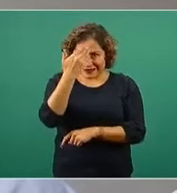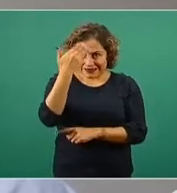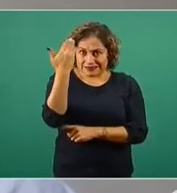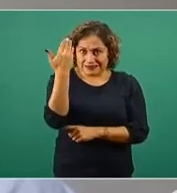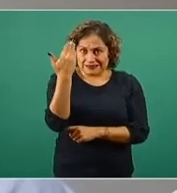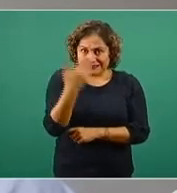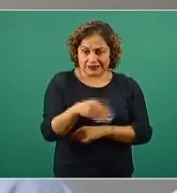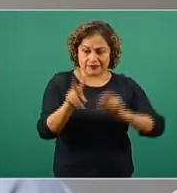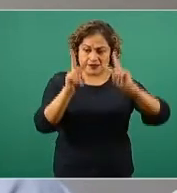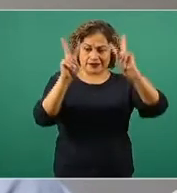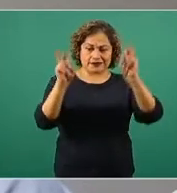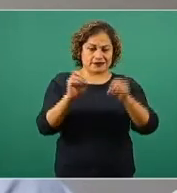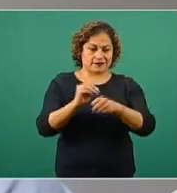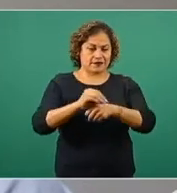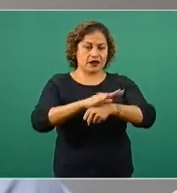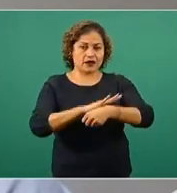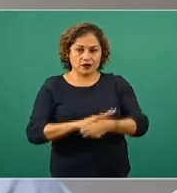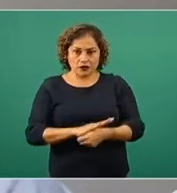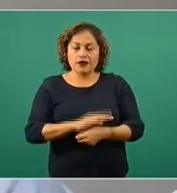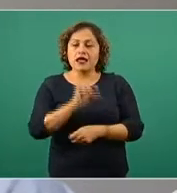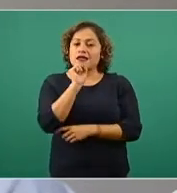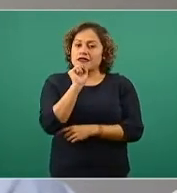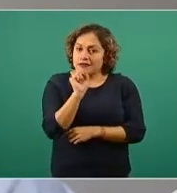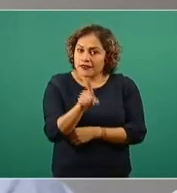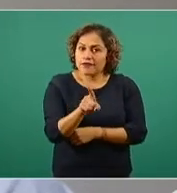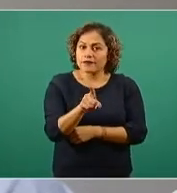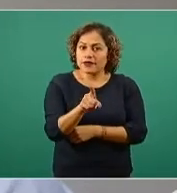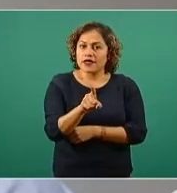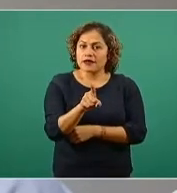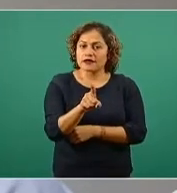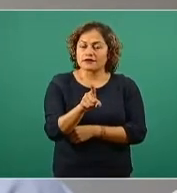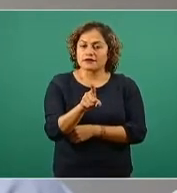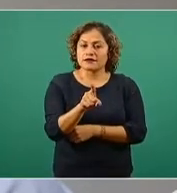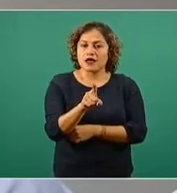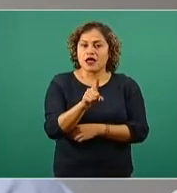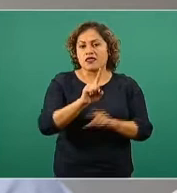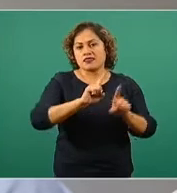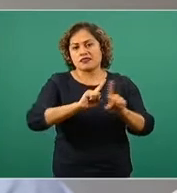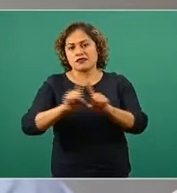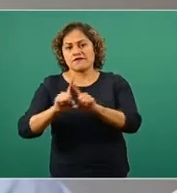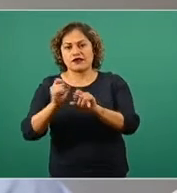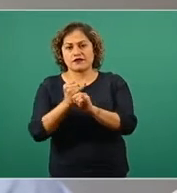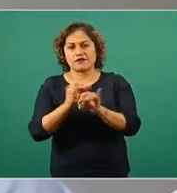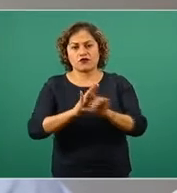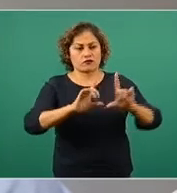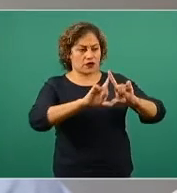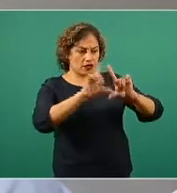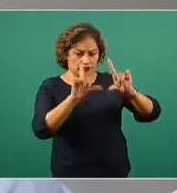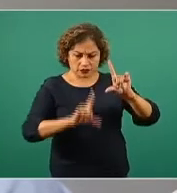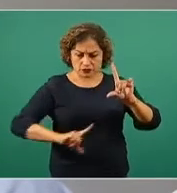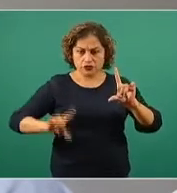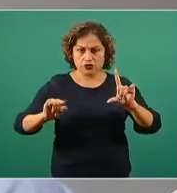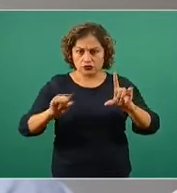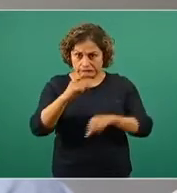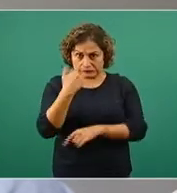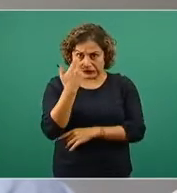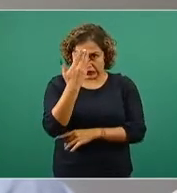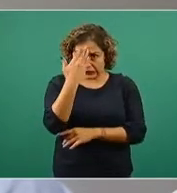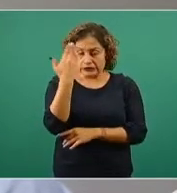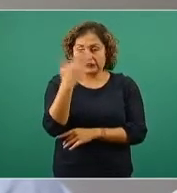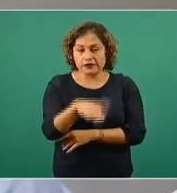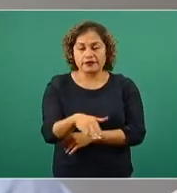epidemia de COVID-19 y todo lo relacionado a la misma que está ocurriendo en el país, lo hagan siempre